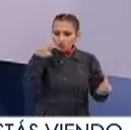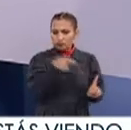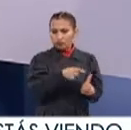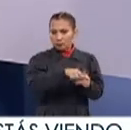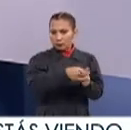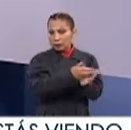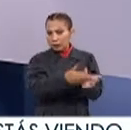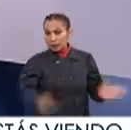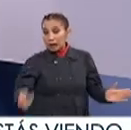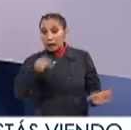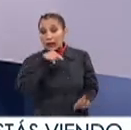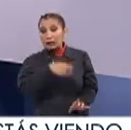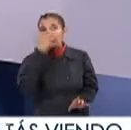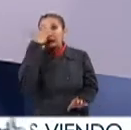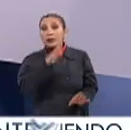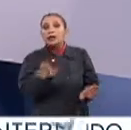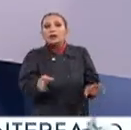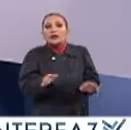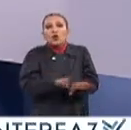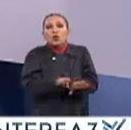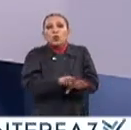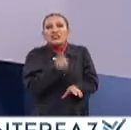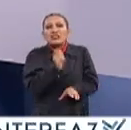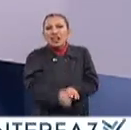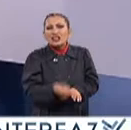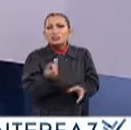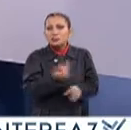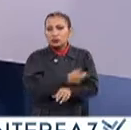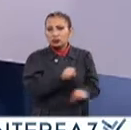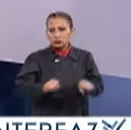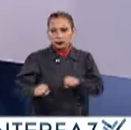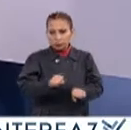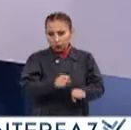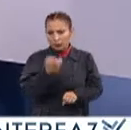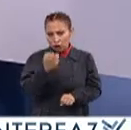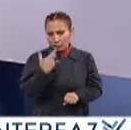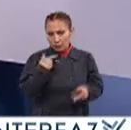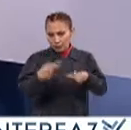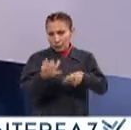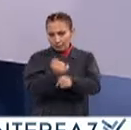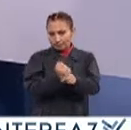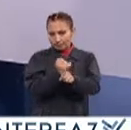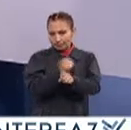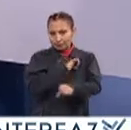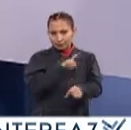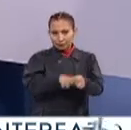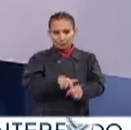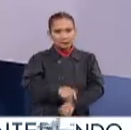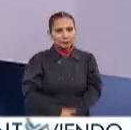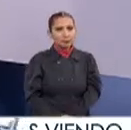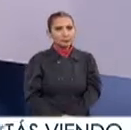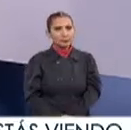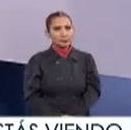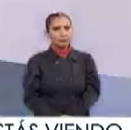esencial es saber qué son y cómo ocurren los sismos Por eso les preparamos este reportaje especial